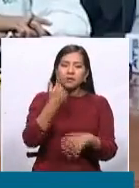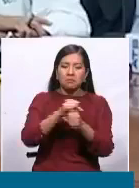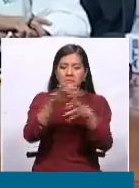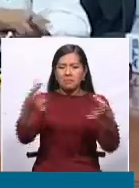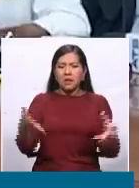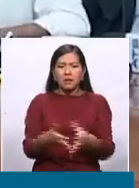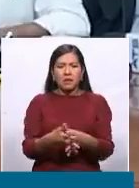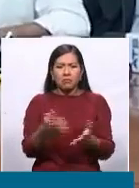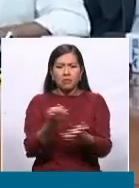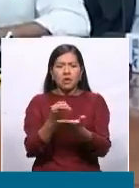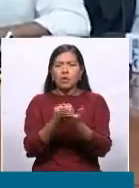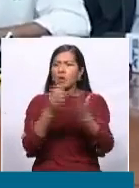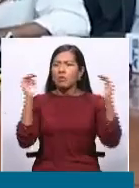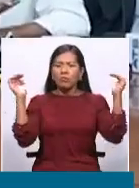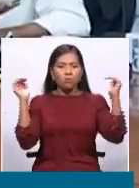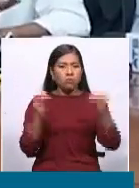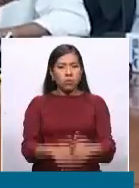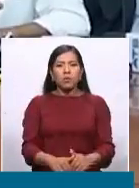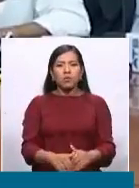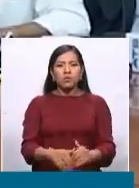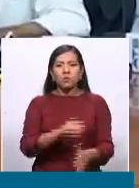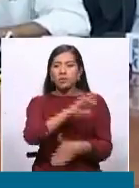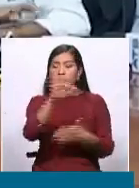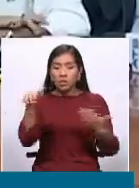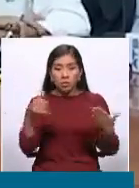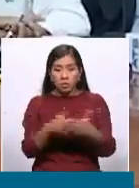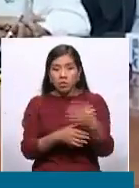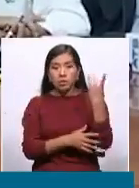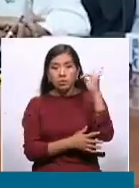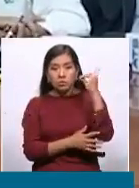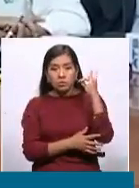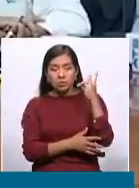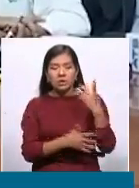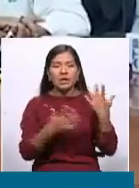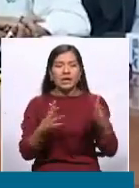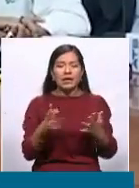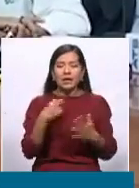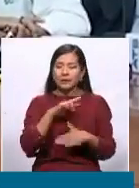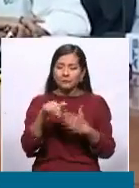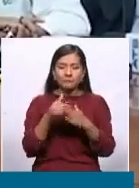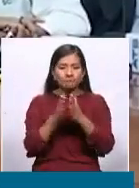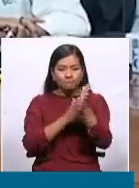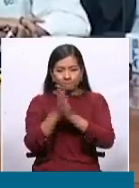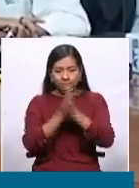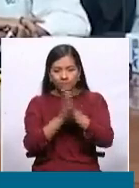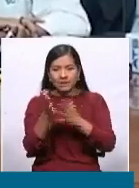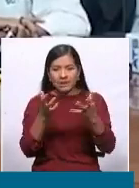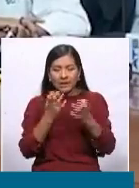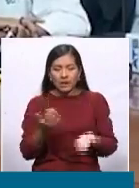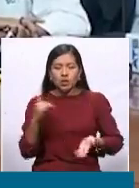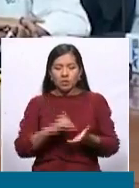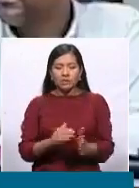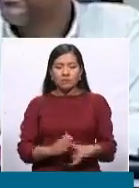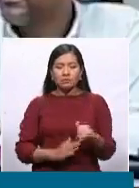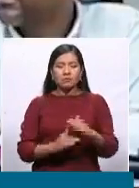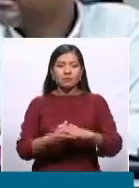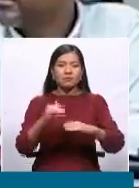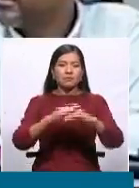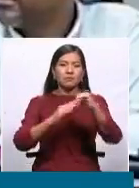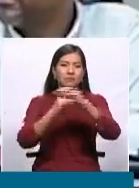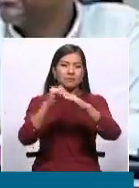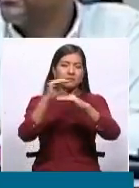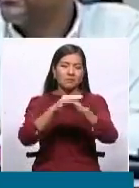había caído estrepitosamente y todos los bolivianos y bolivianas queríamos y queremos reconstruir la economía,